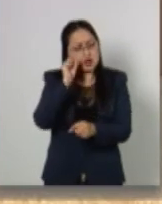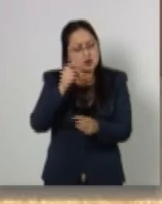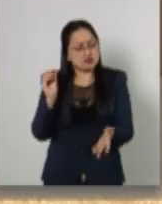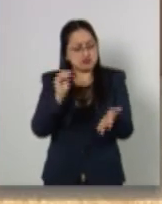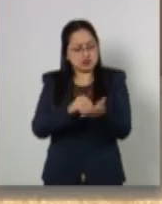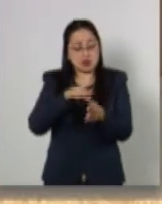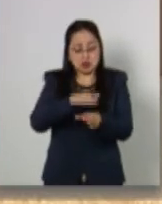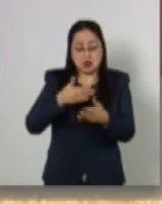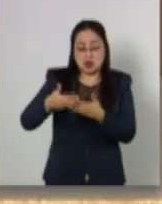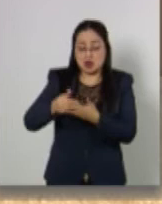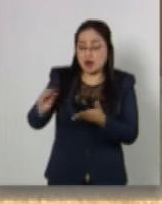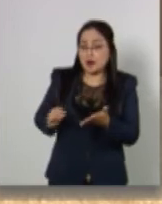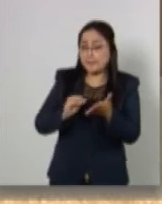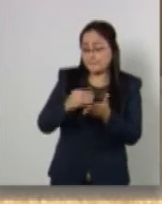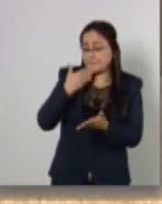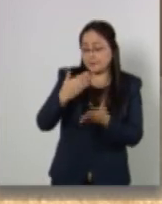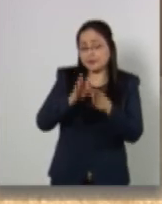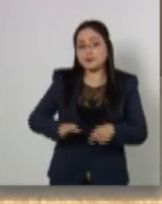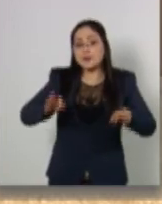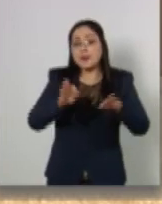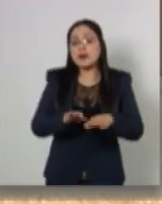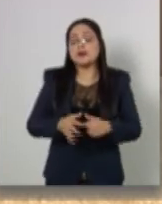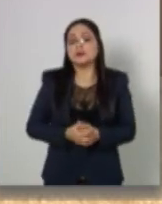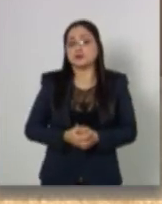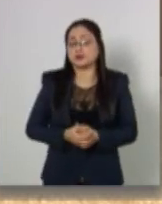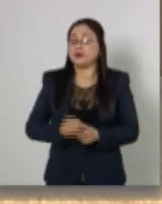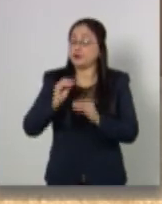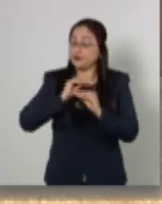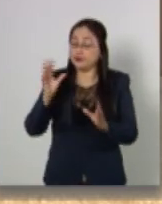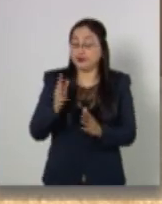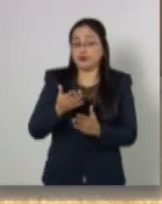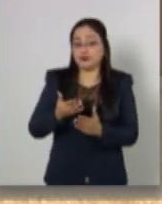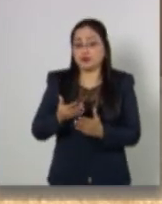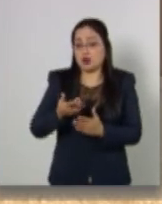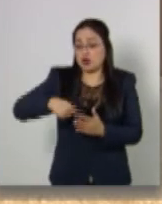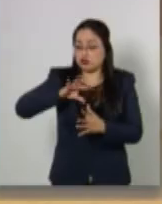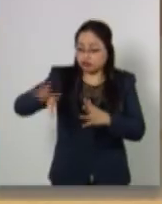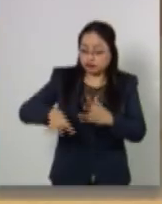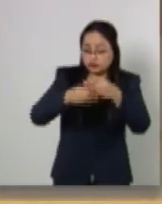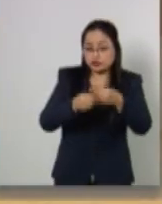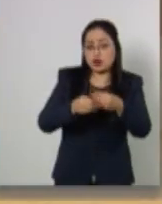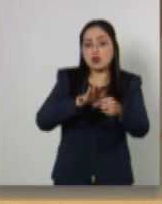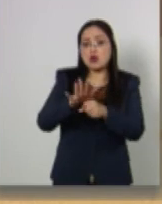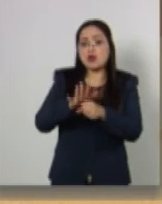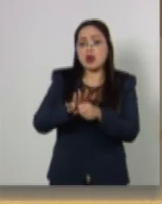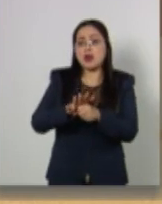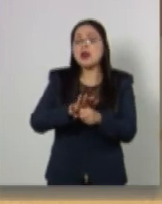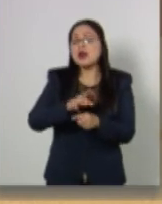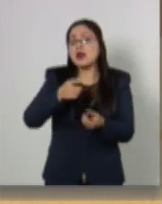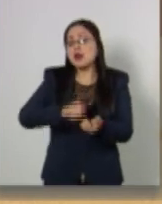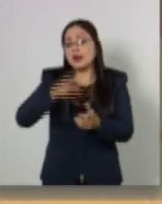Cultura que hoy estamos agregando. y sin lugar a dudas estamos complementando la integración de las